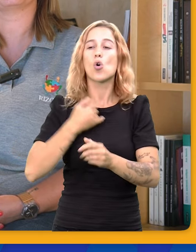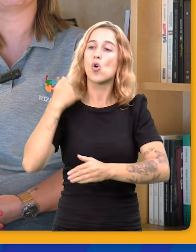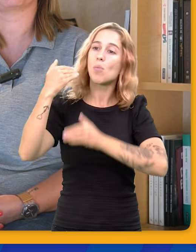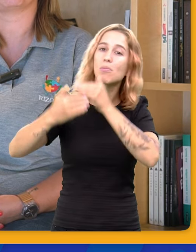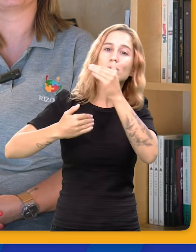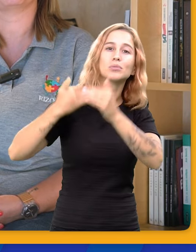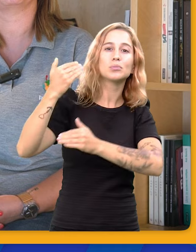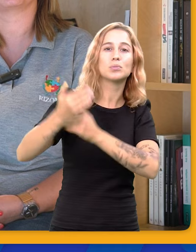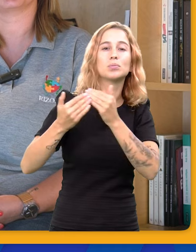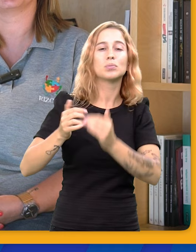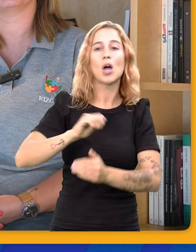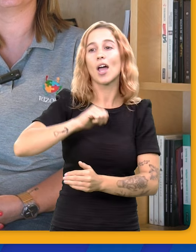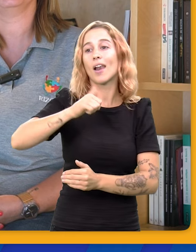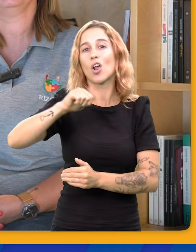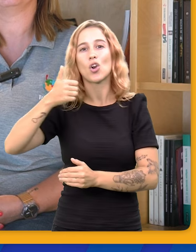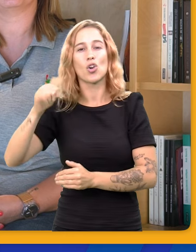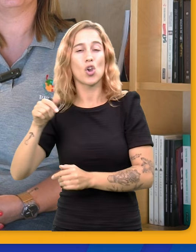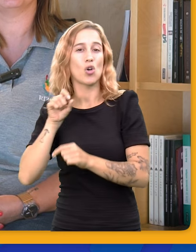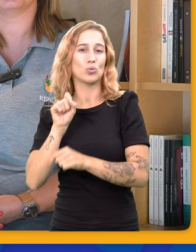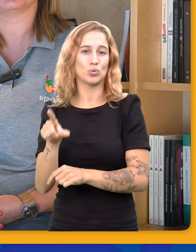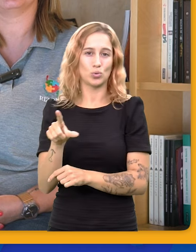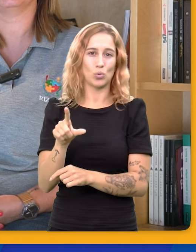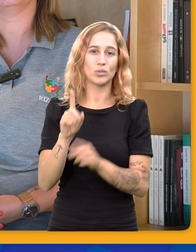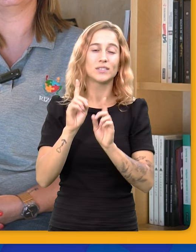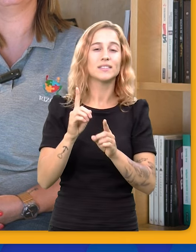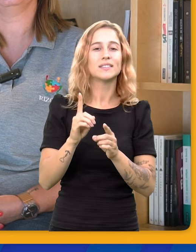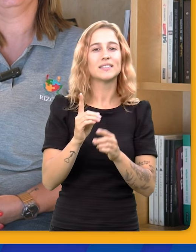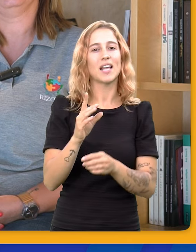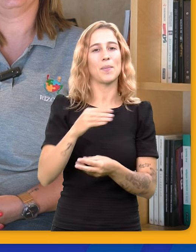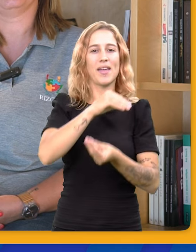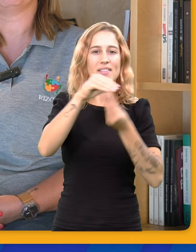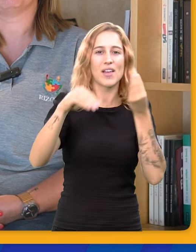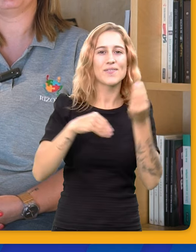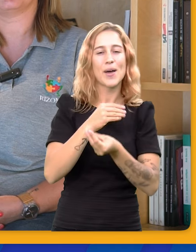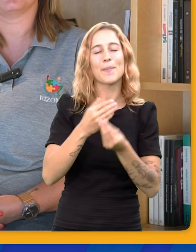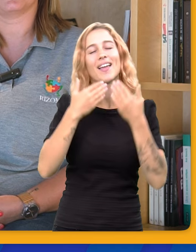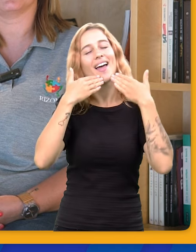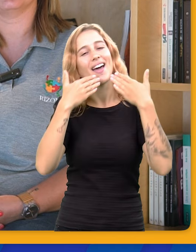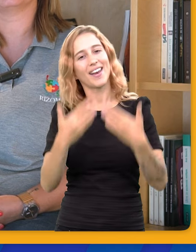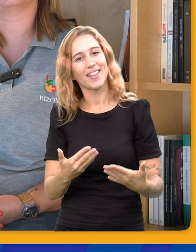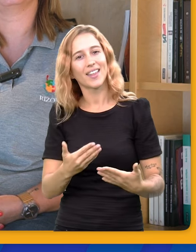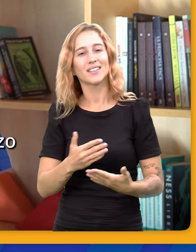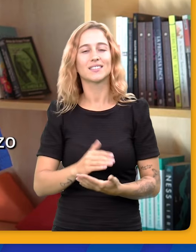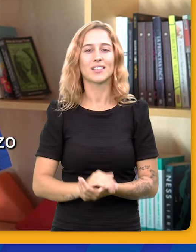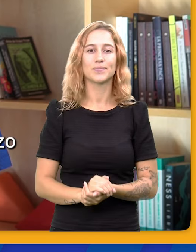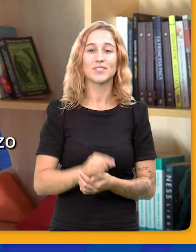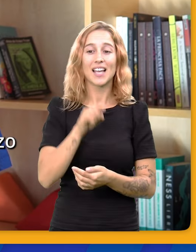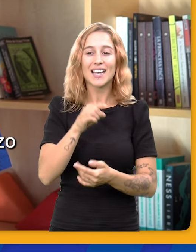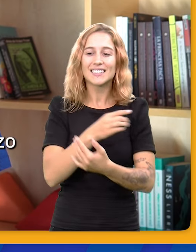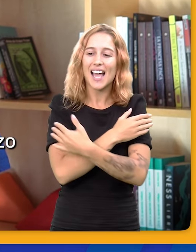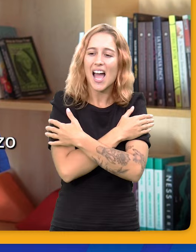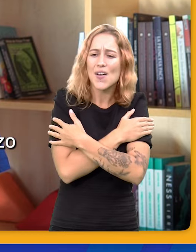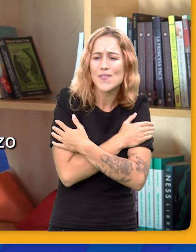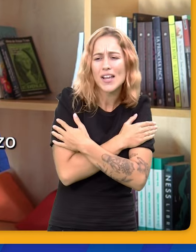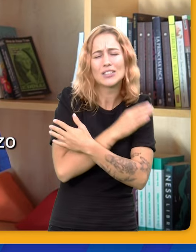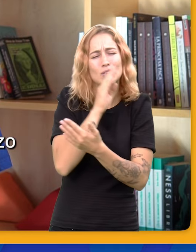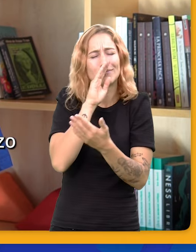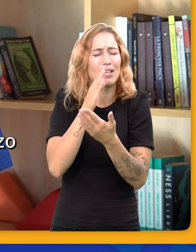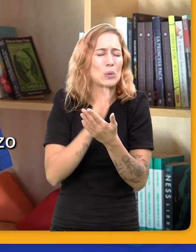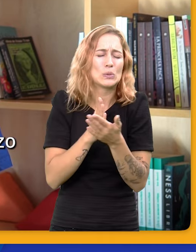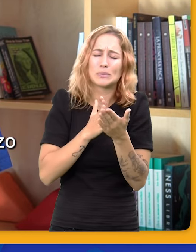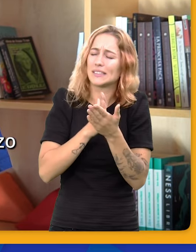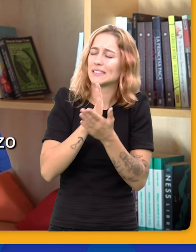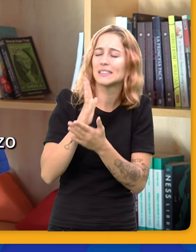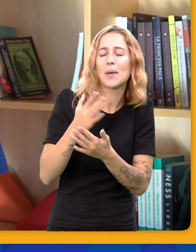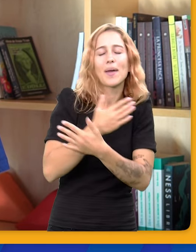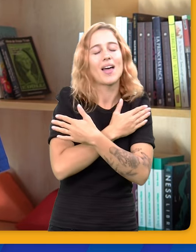los años y ver cómo van evolucionando, los logros que tienen, las familias que te agradecen. Bueno, lo más gratificante es ese